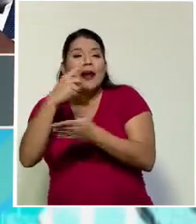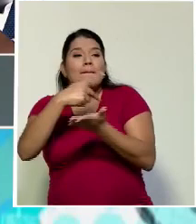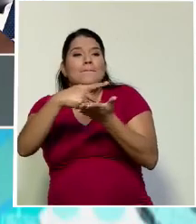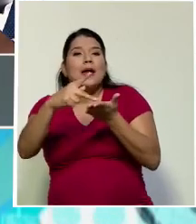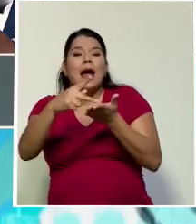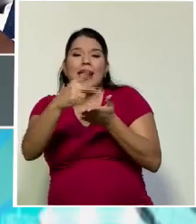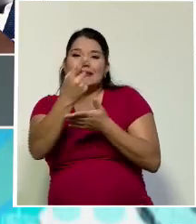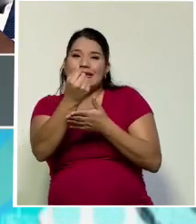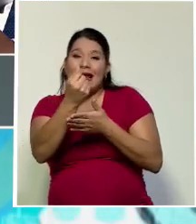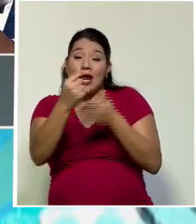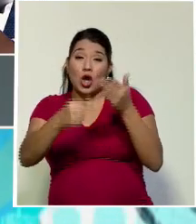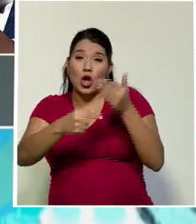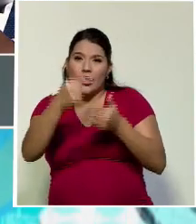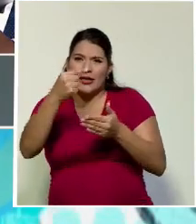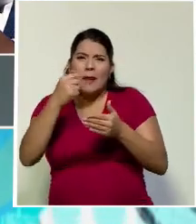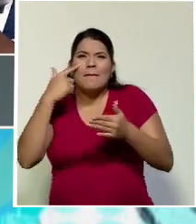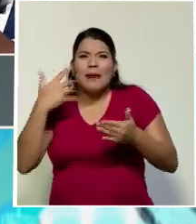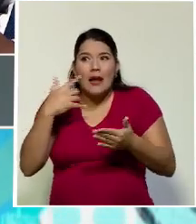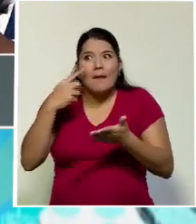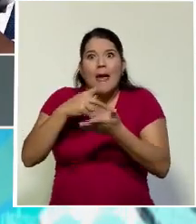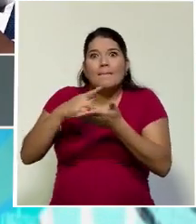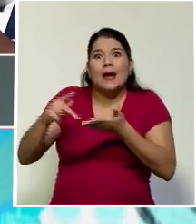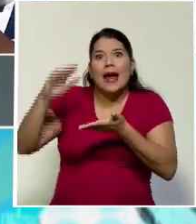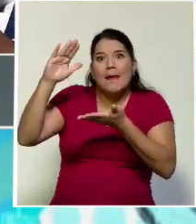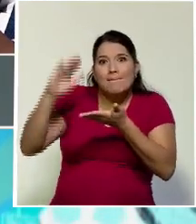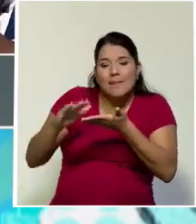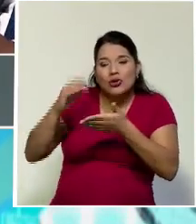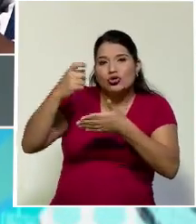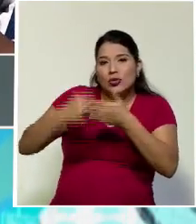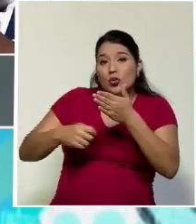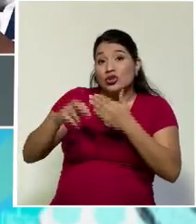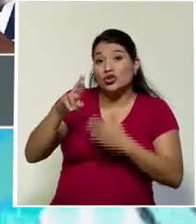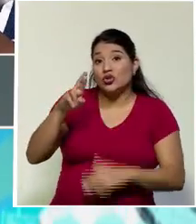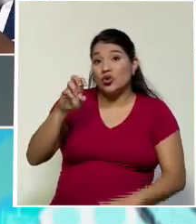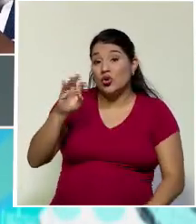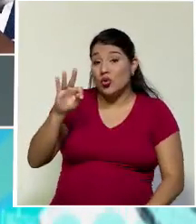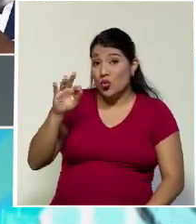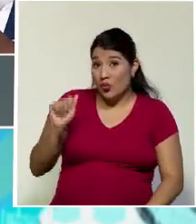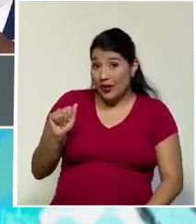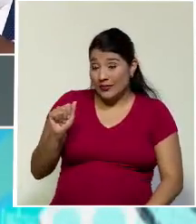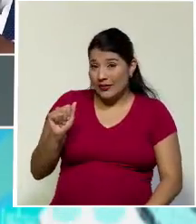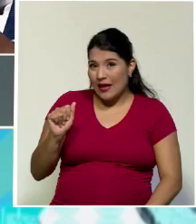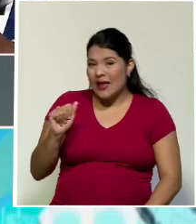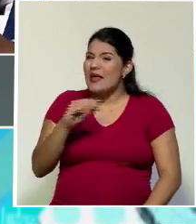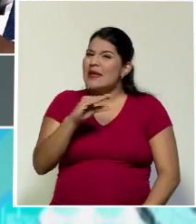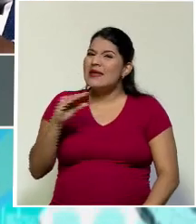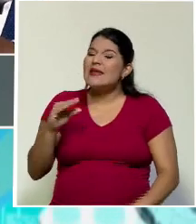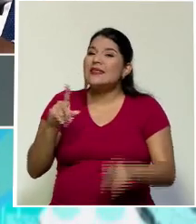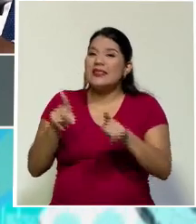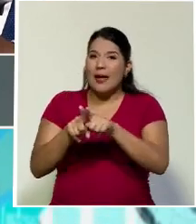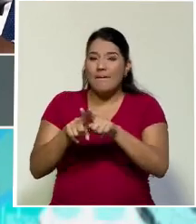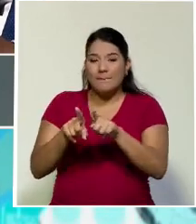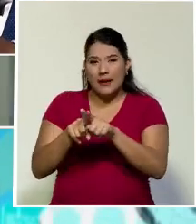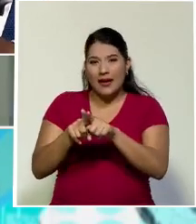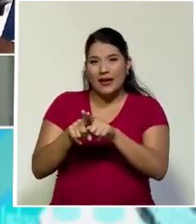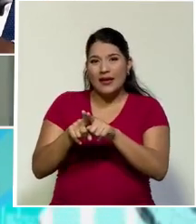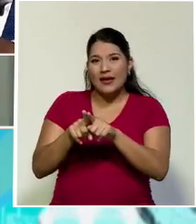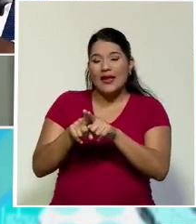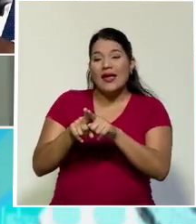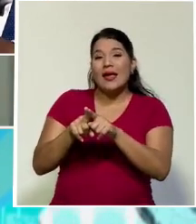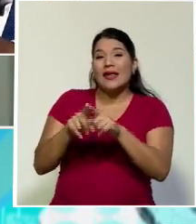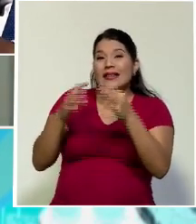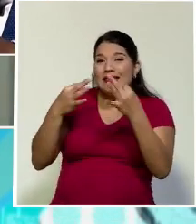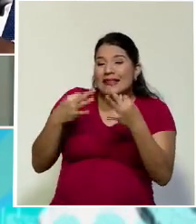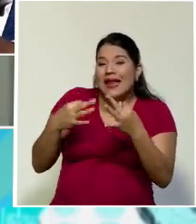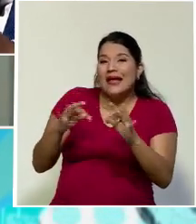del impuesto sobre la renta al salario que tienen que pagar esas personas y busca por otro lado la evasión del